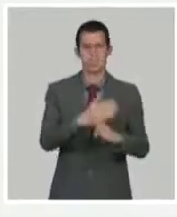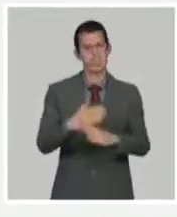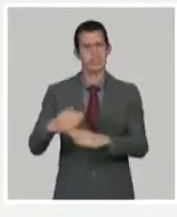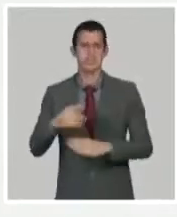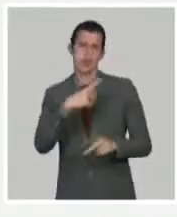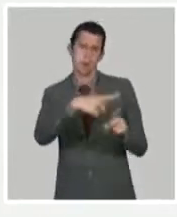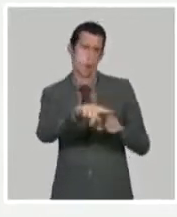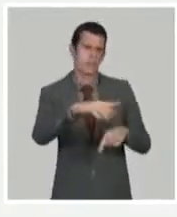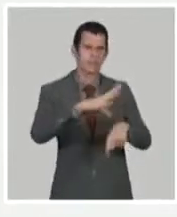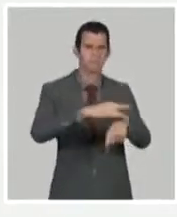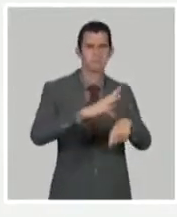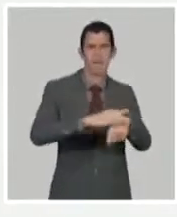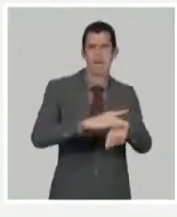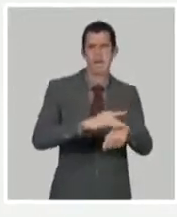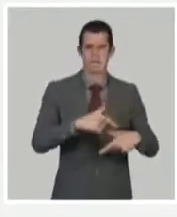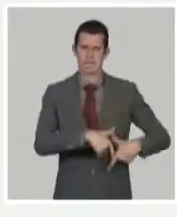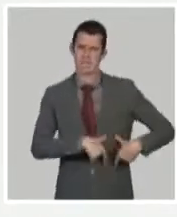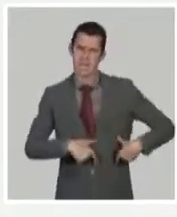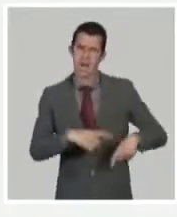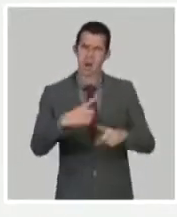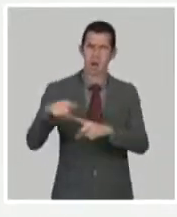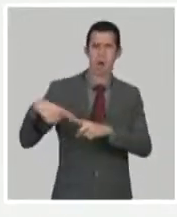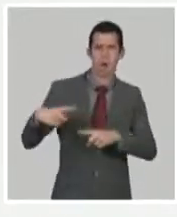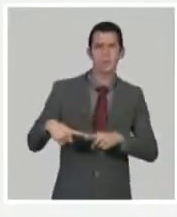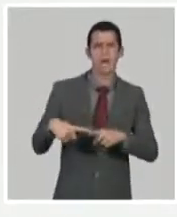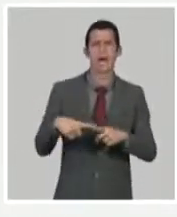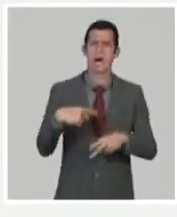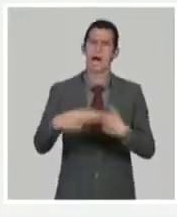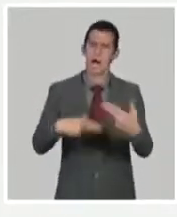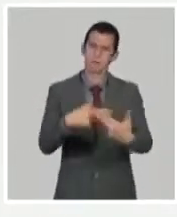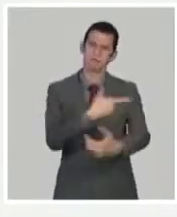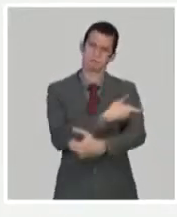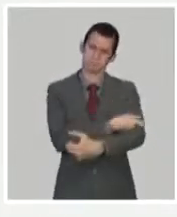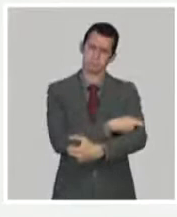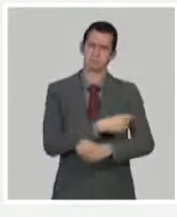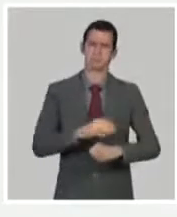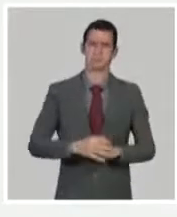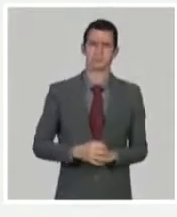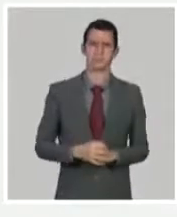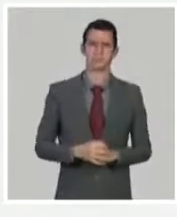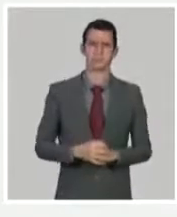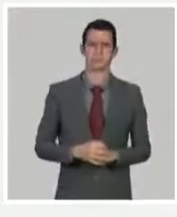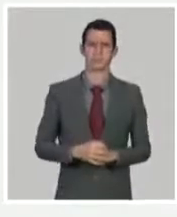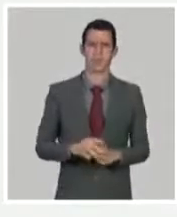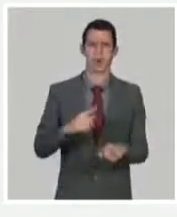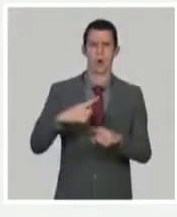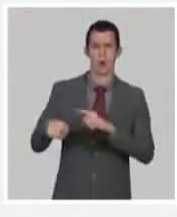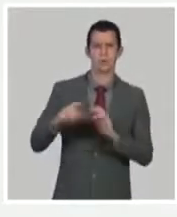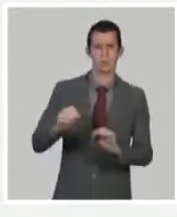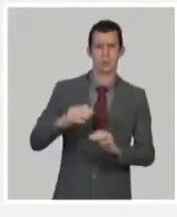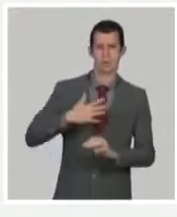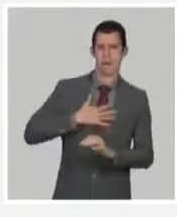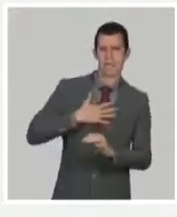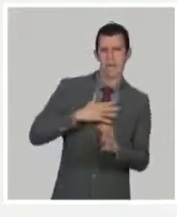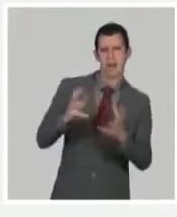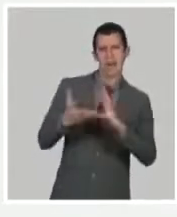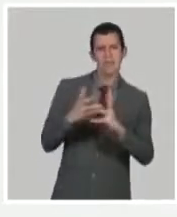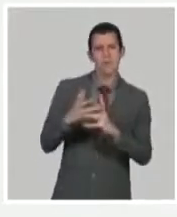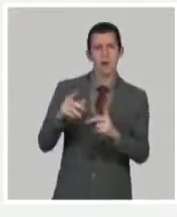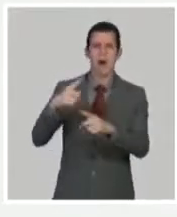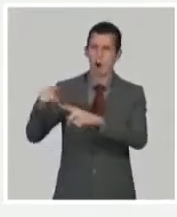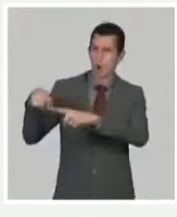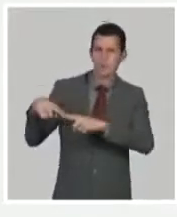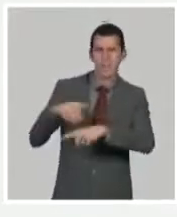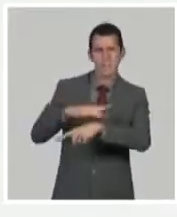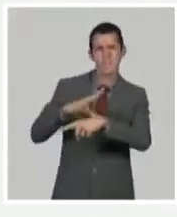B. También participó en el desarrollo tecnológico de la vacuna contra el hemófilo influenzae y también ha preparado vacunas